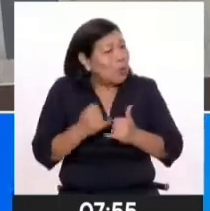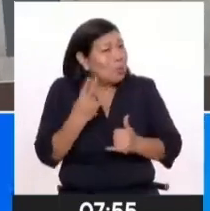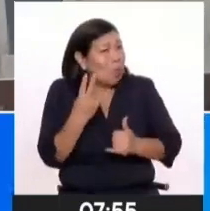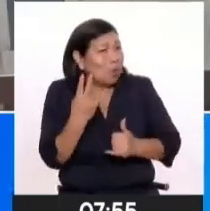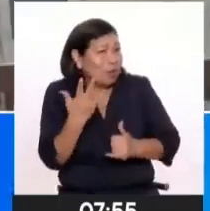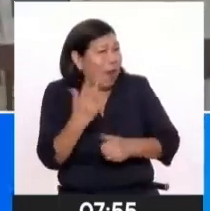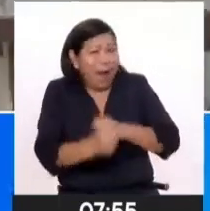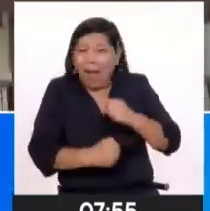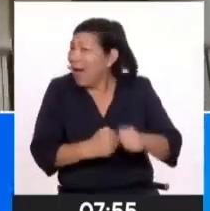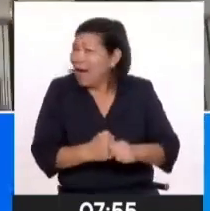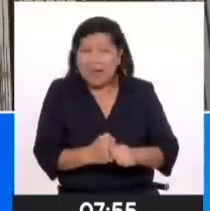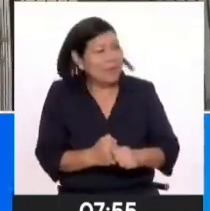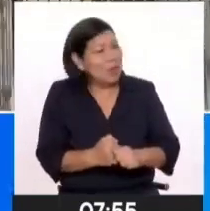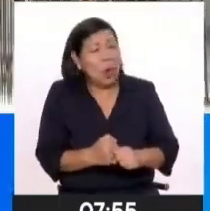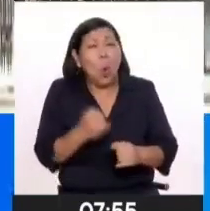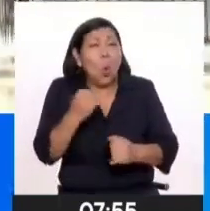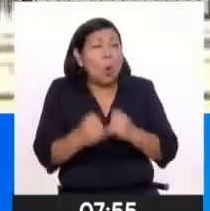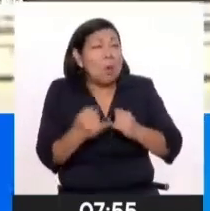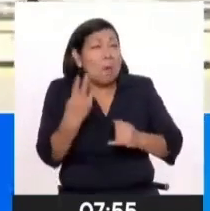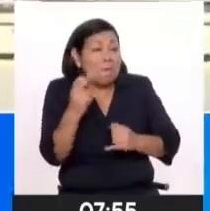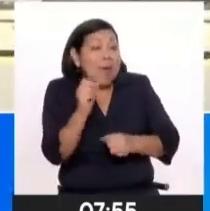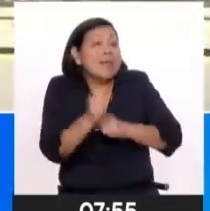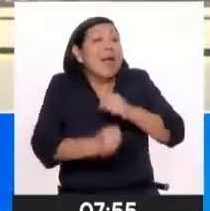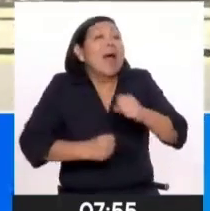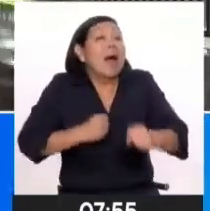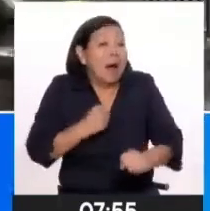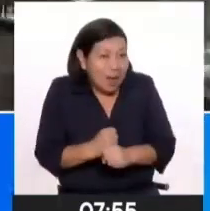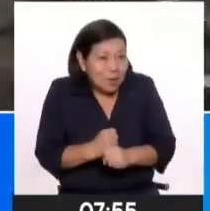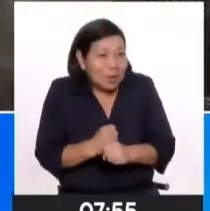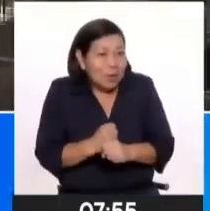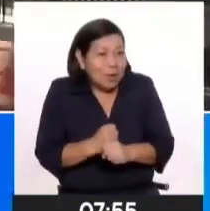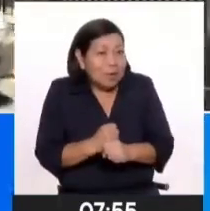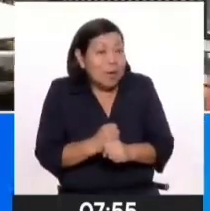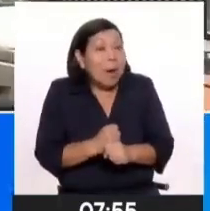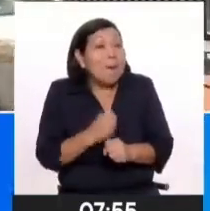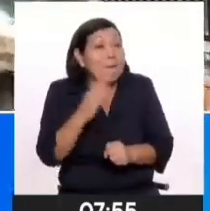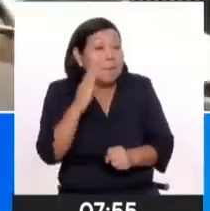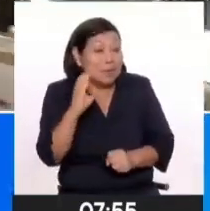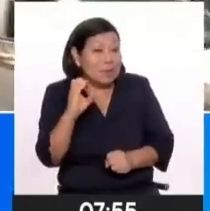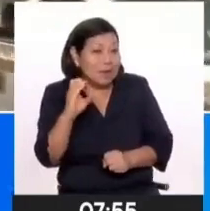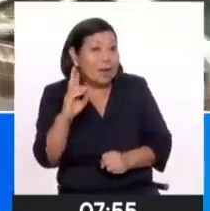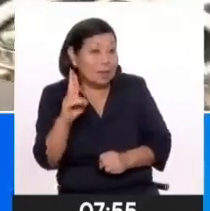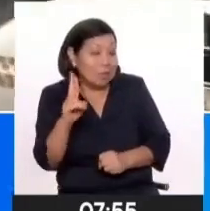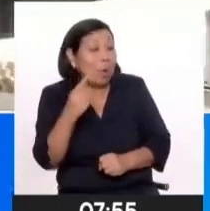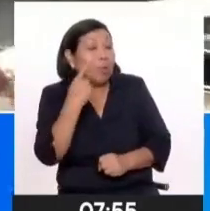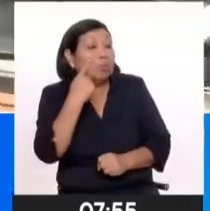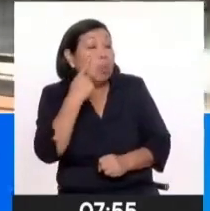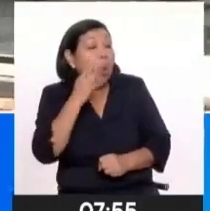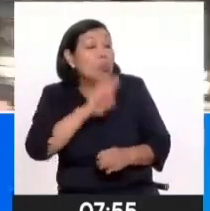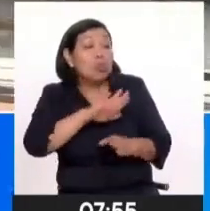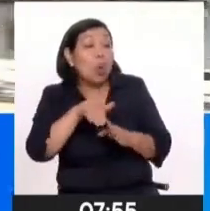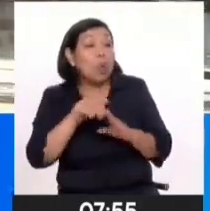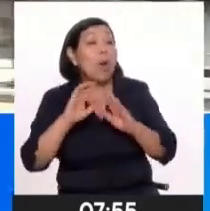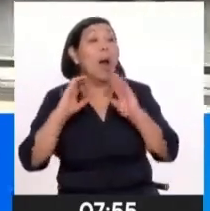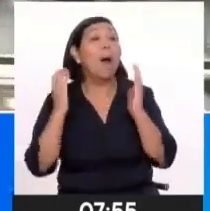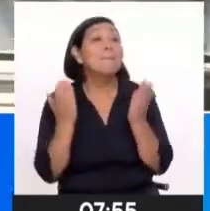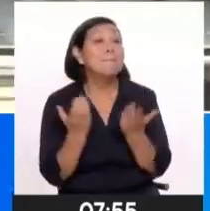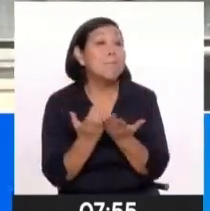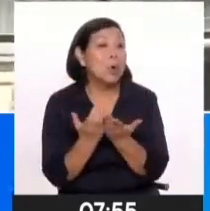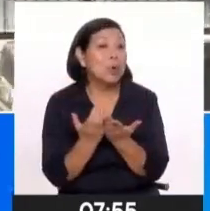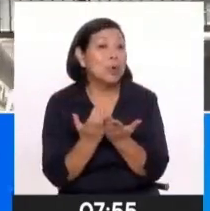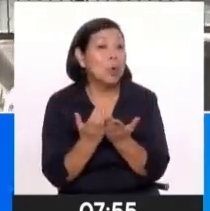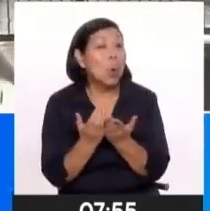no alcanza, al respecto Renato Peñaflor, profesor de Economía y Negocios de la Escuela de Posgrado de la Universidad San Ignacio de Loyola,